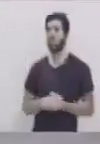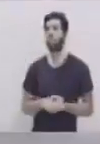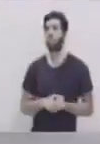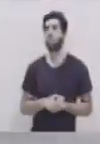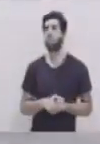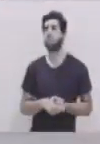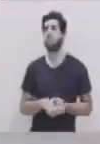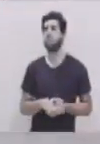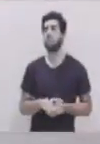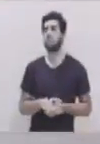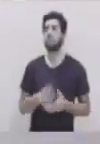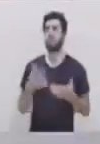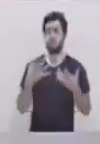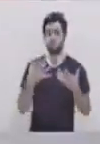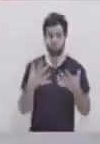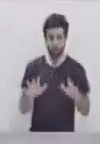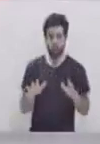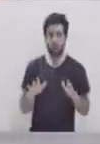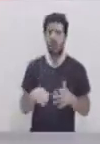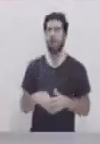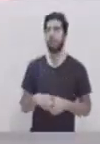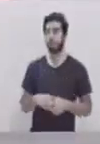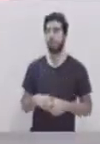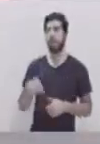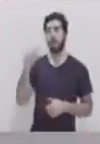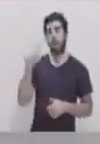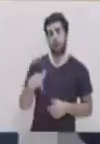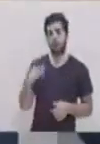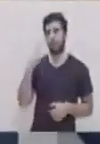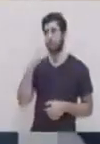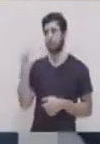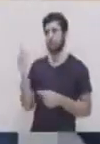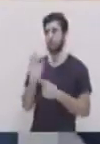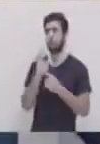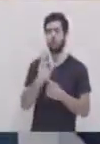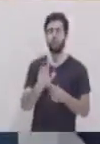cómo funcionan estos válvulas, lo vamos a ver en el diagrama de aquí atrás.